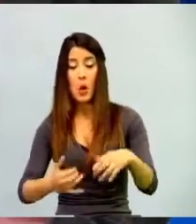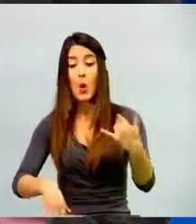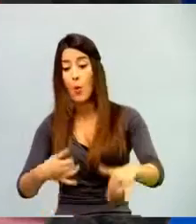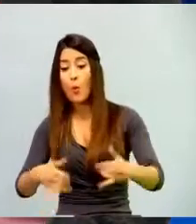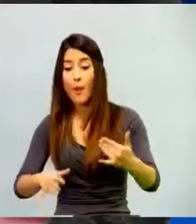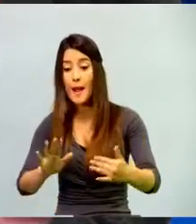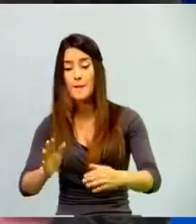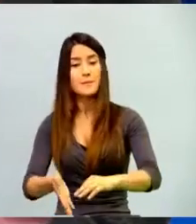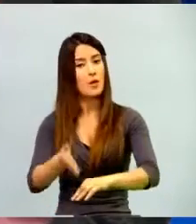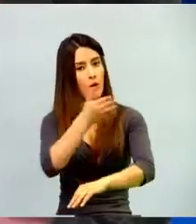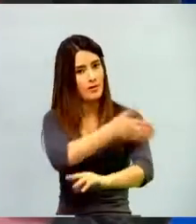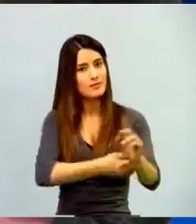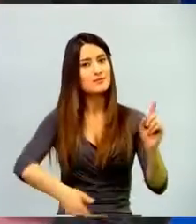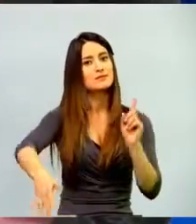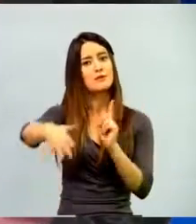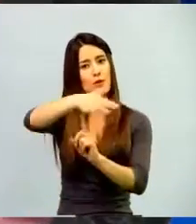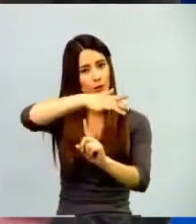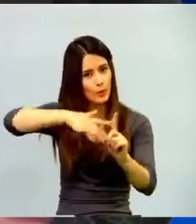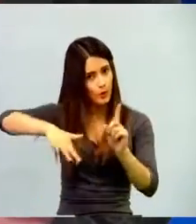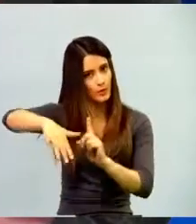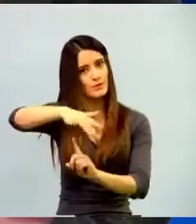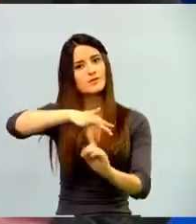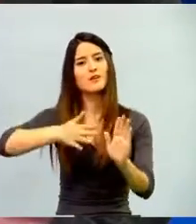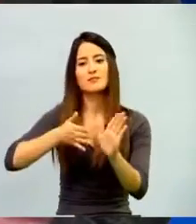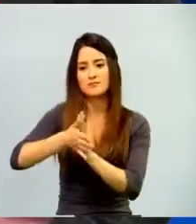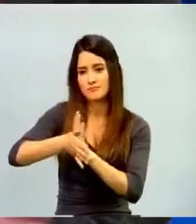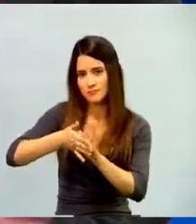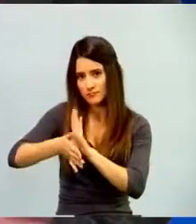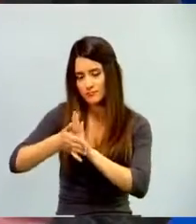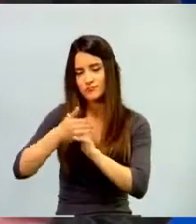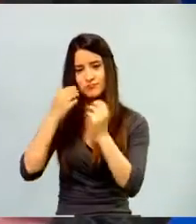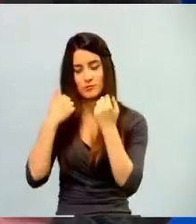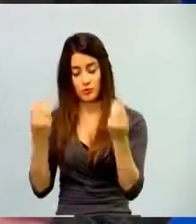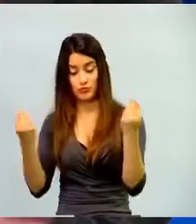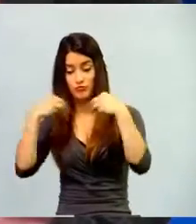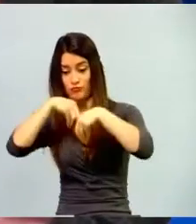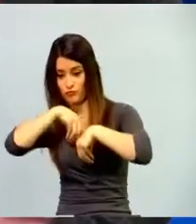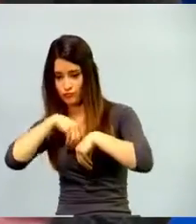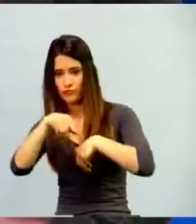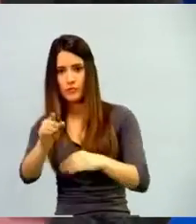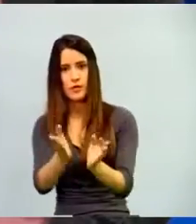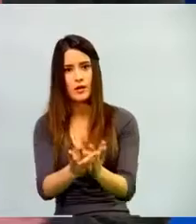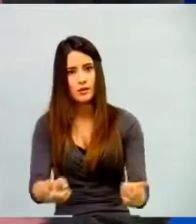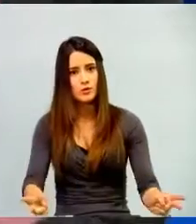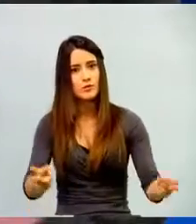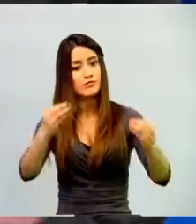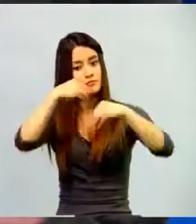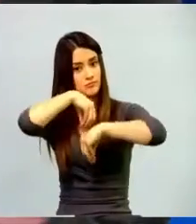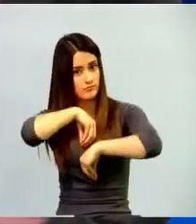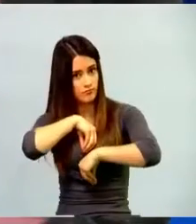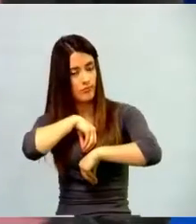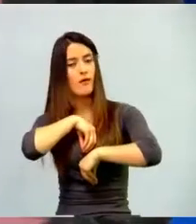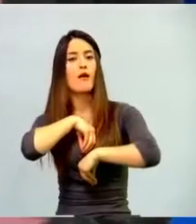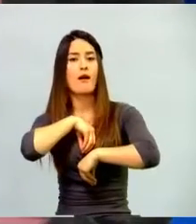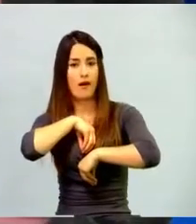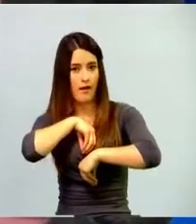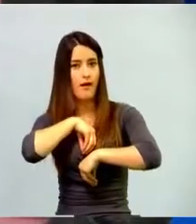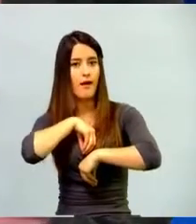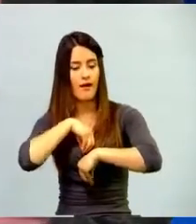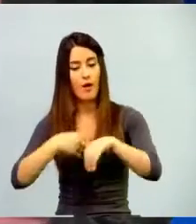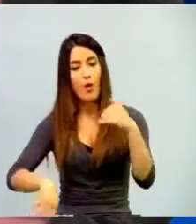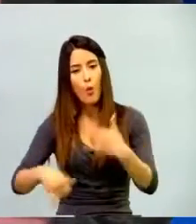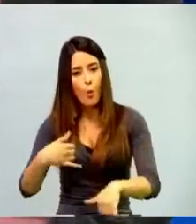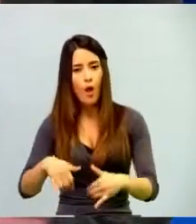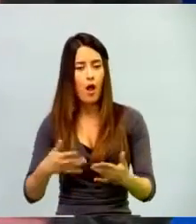toda la comunidad educativa, todos los que estamos inmersos en la enseñanza, pues nos pongamos en línea con eso. Tal vez así sí tendría éxito.